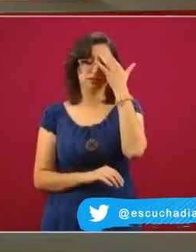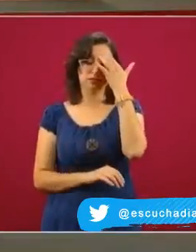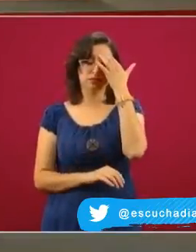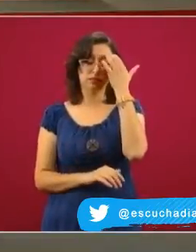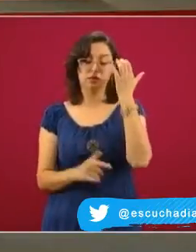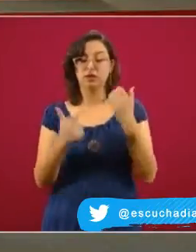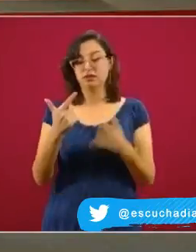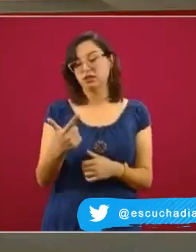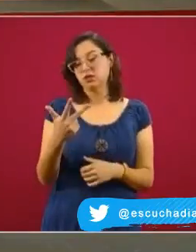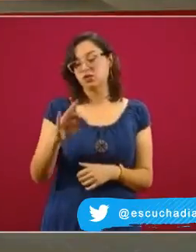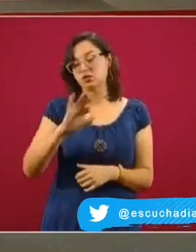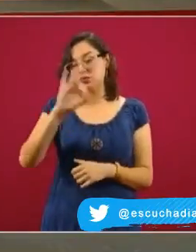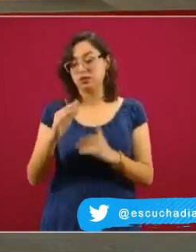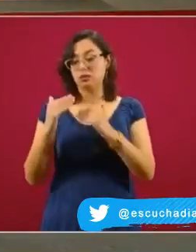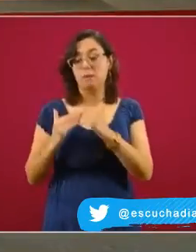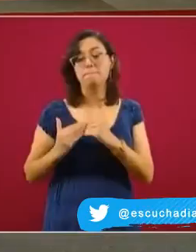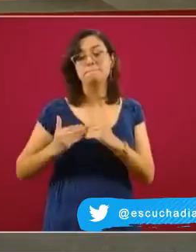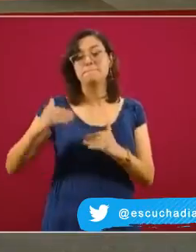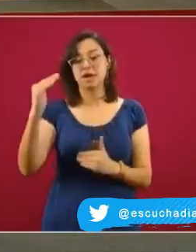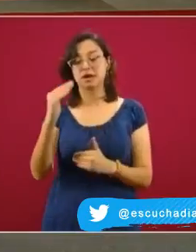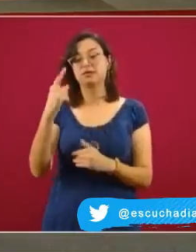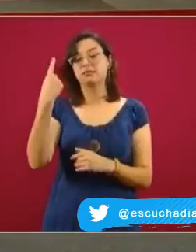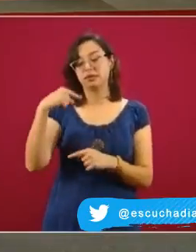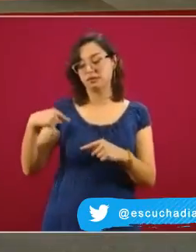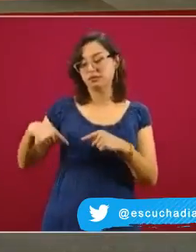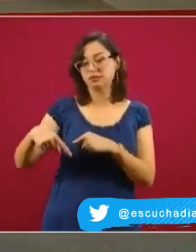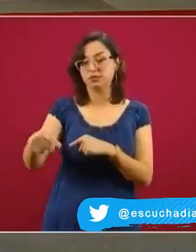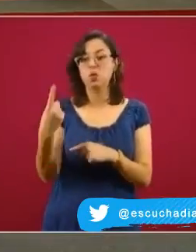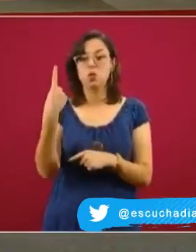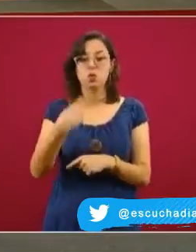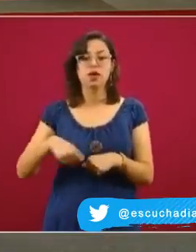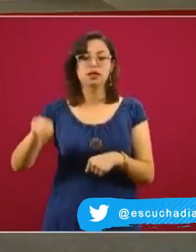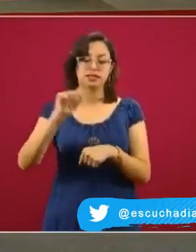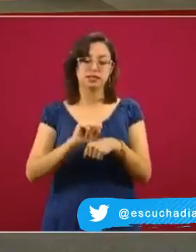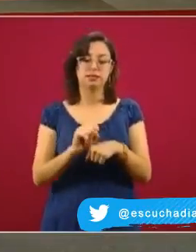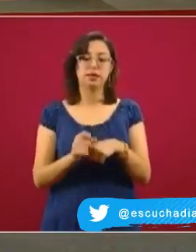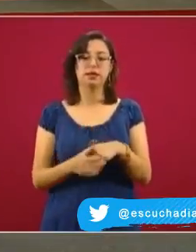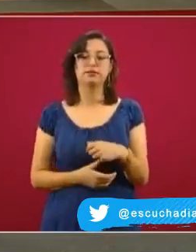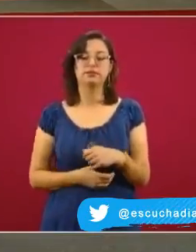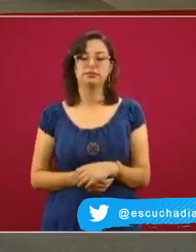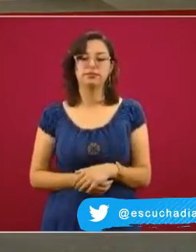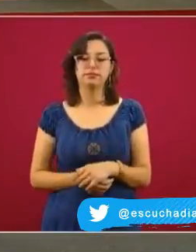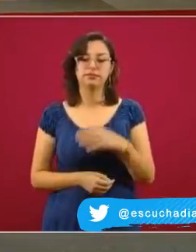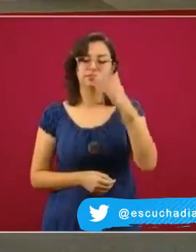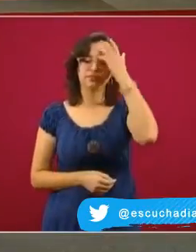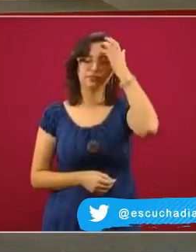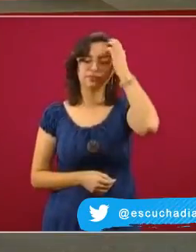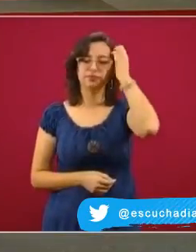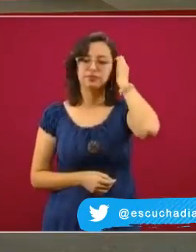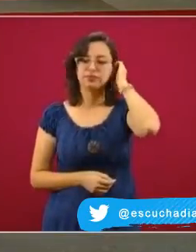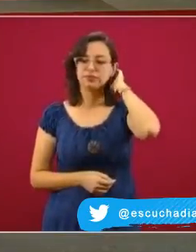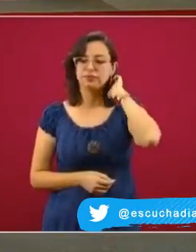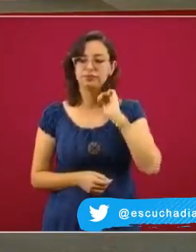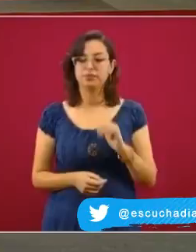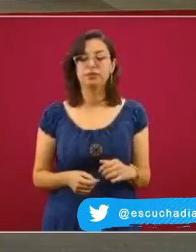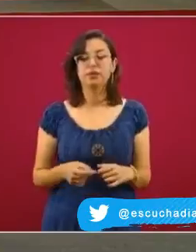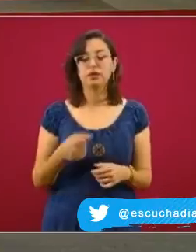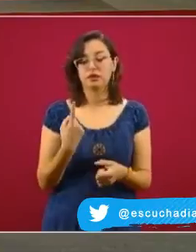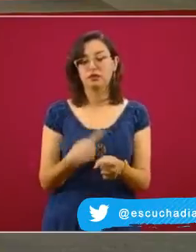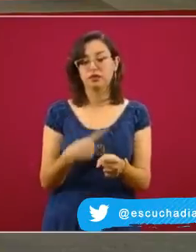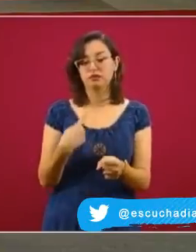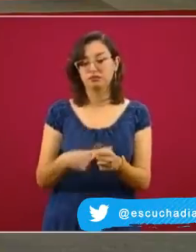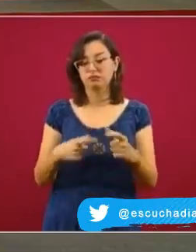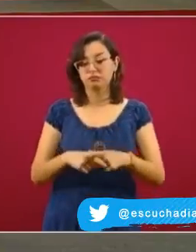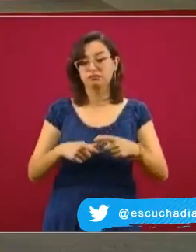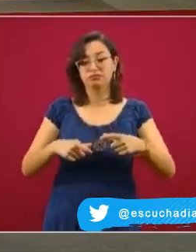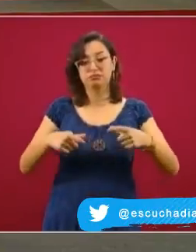8 por ciento en la ocupación para la primera semana en la que estamos teniendo ya incrementos importantes en la carga de enfermedad.